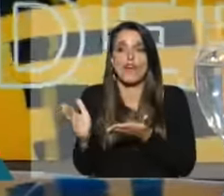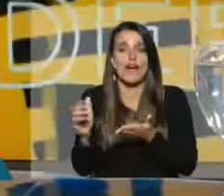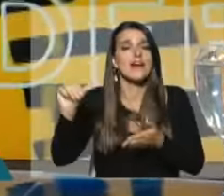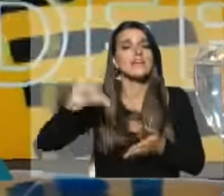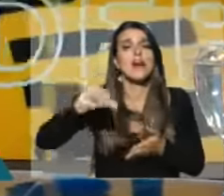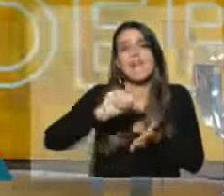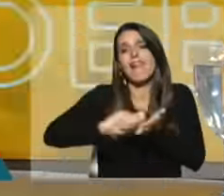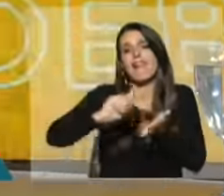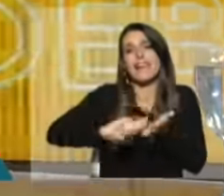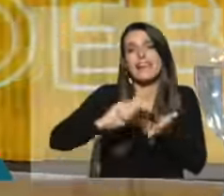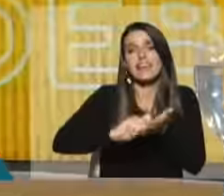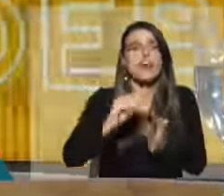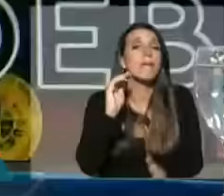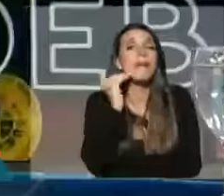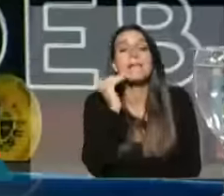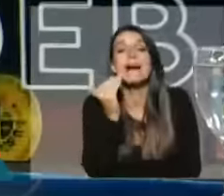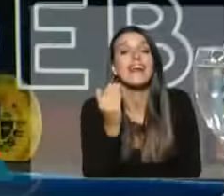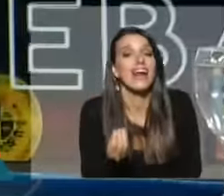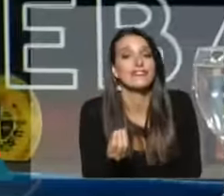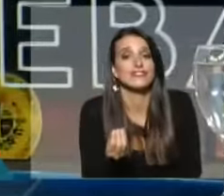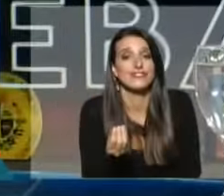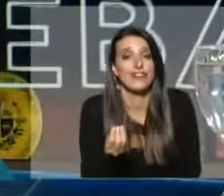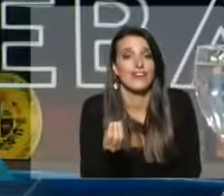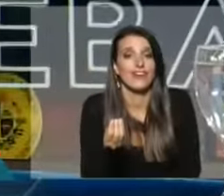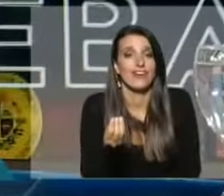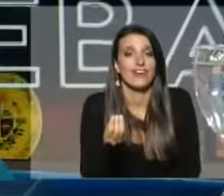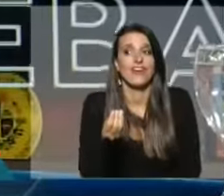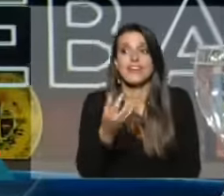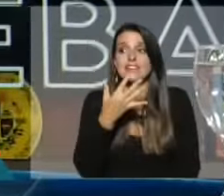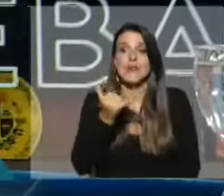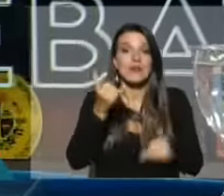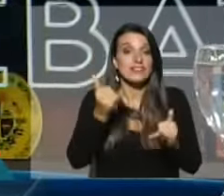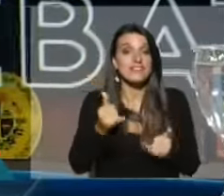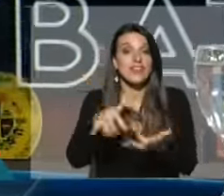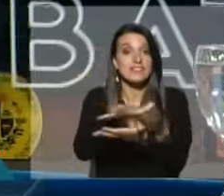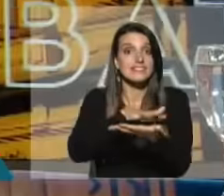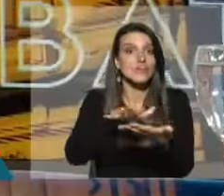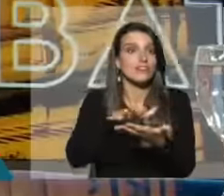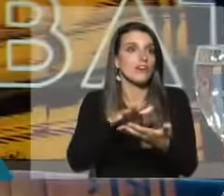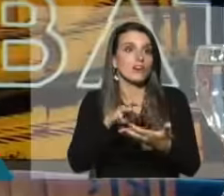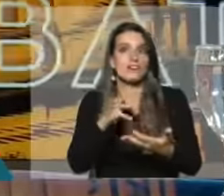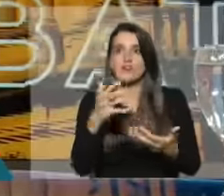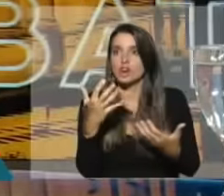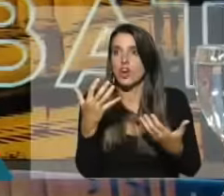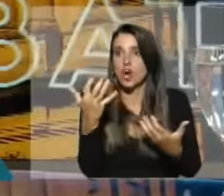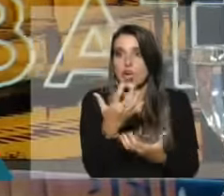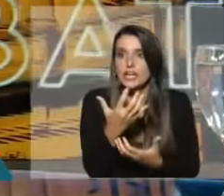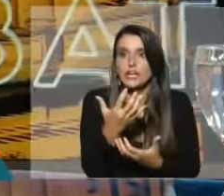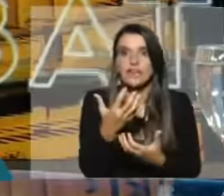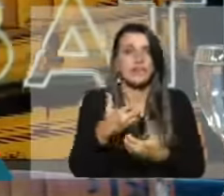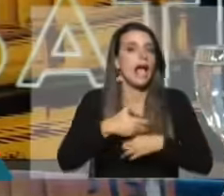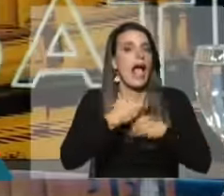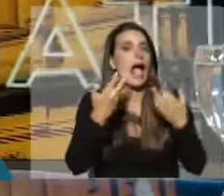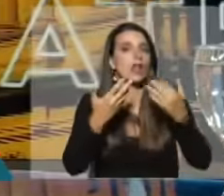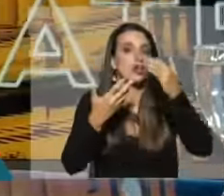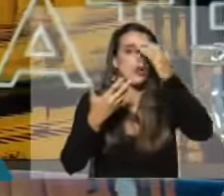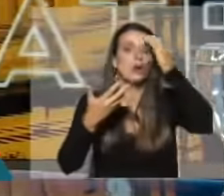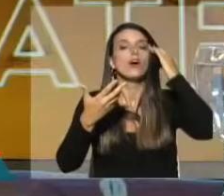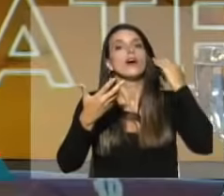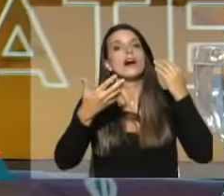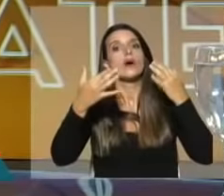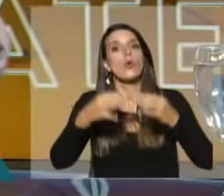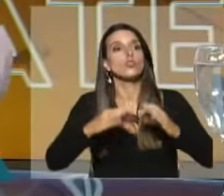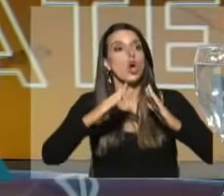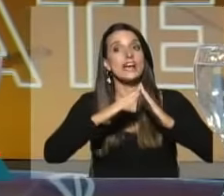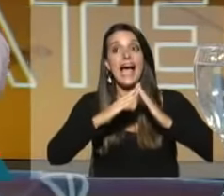redactado. Es un mamarracho eso. Si ocurre un hecho, desgraciado, en una de las dependencias del hogar que